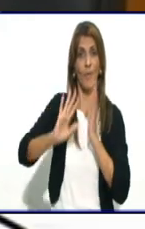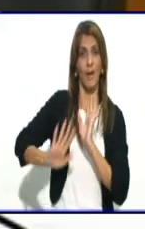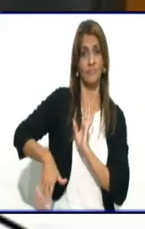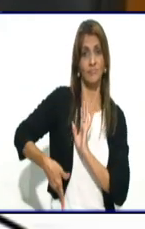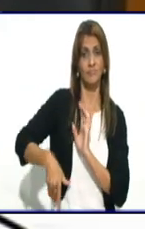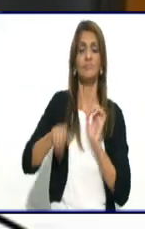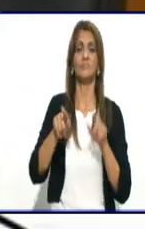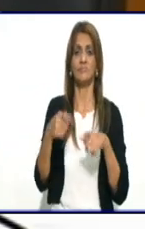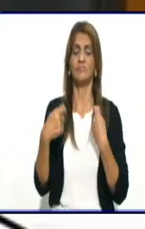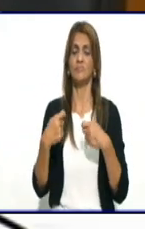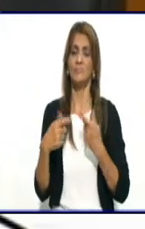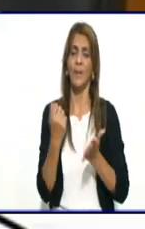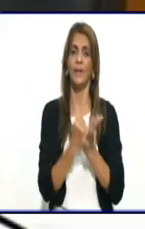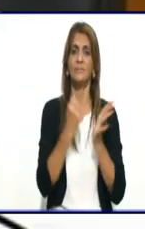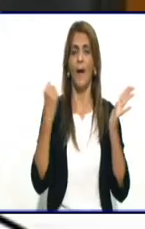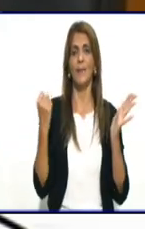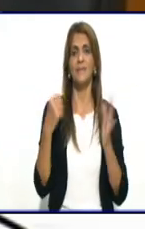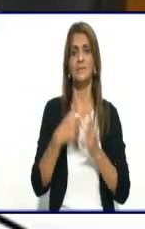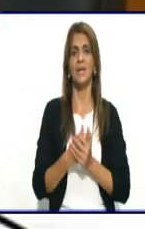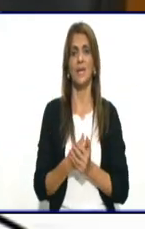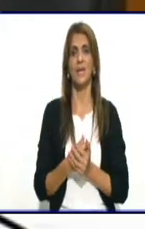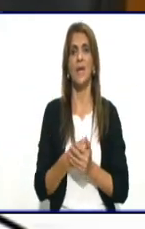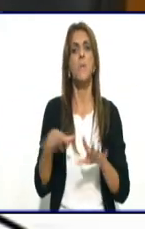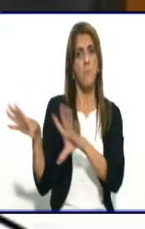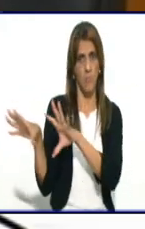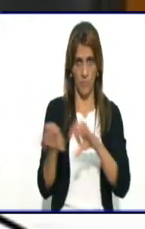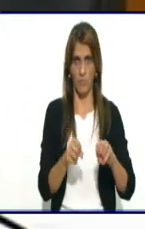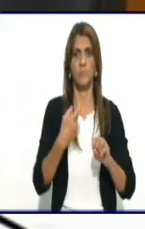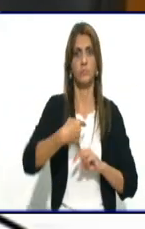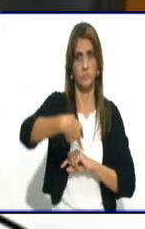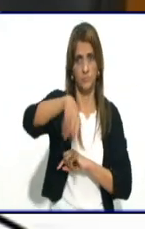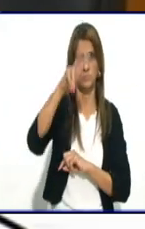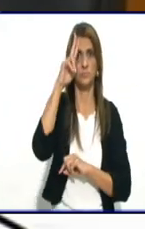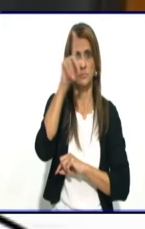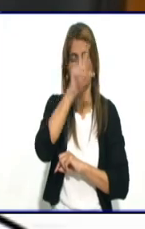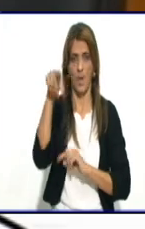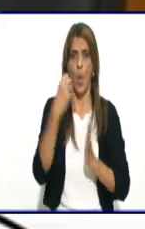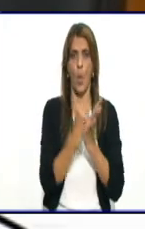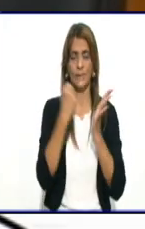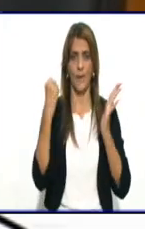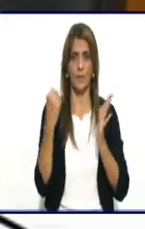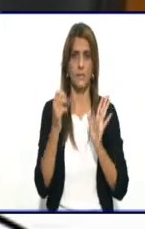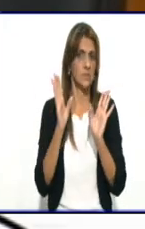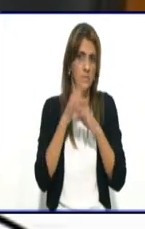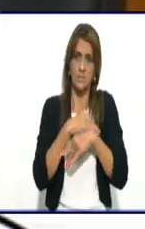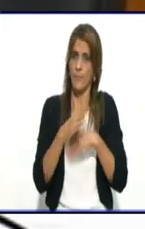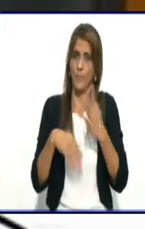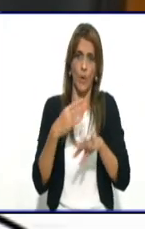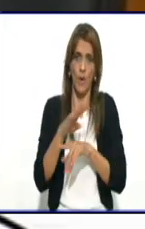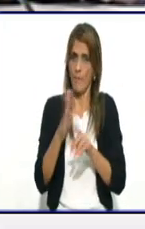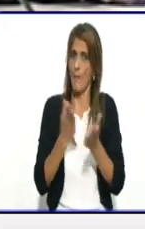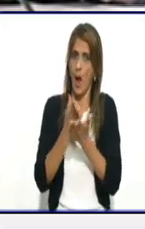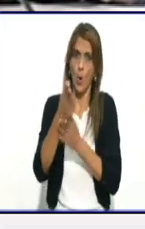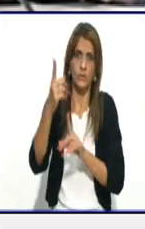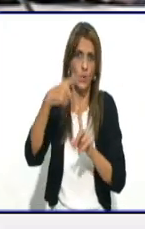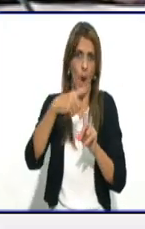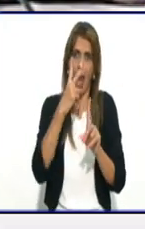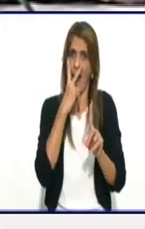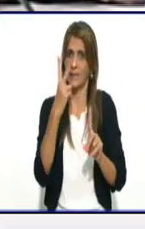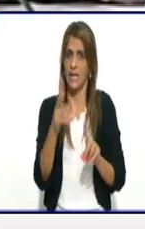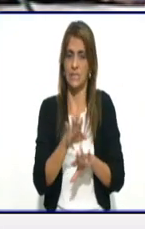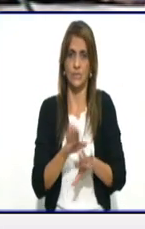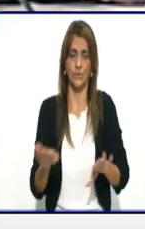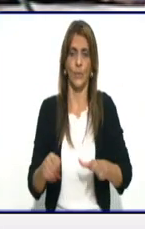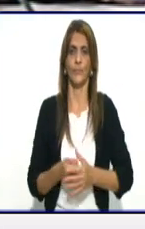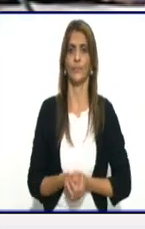establece la autoridad sanitaria y sin problema va a estar recibiendo su tratamiento. Por último, si en